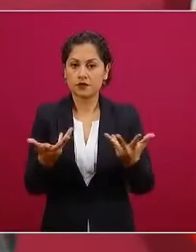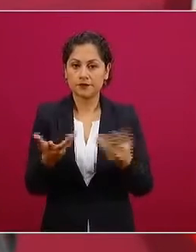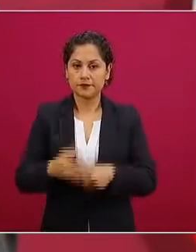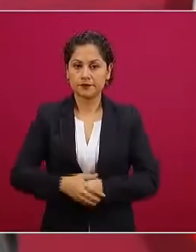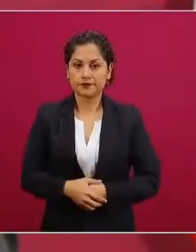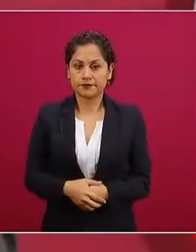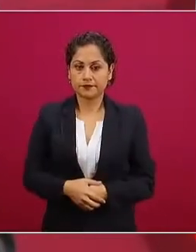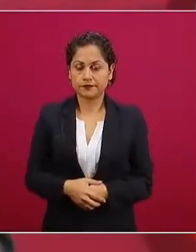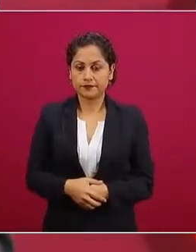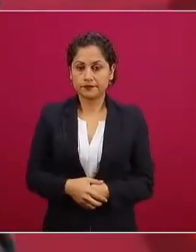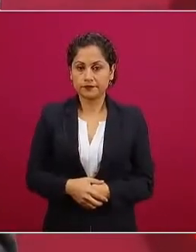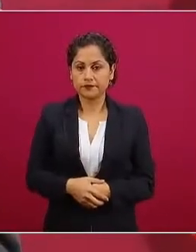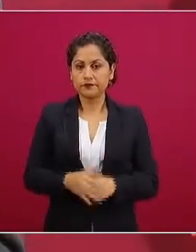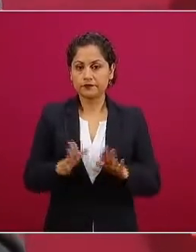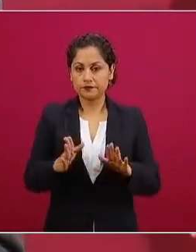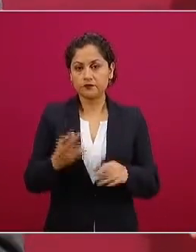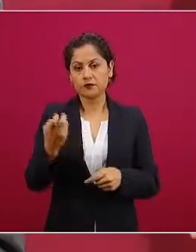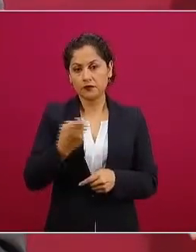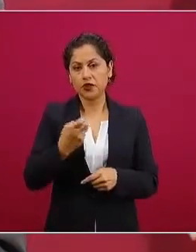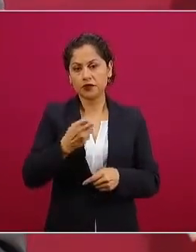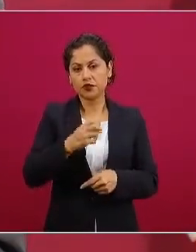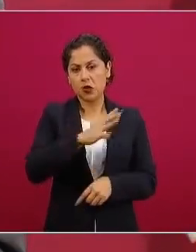Repito, en lo general,